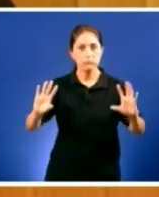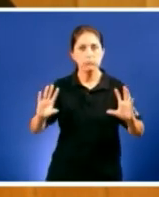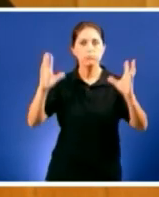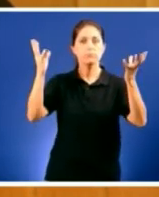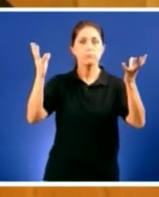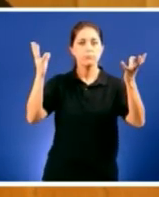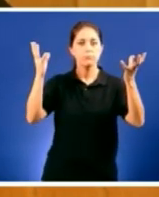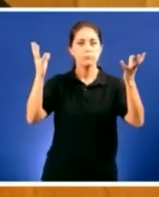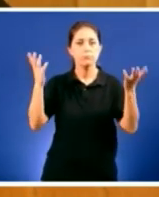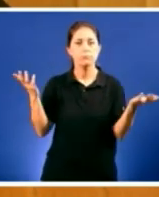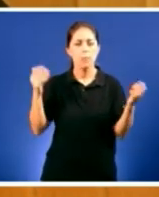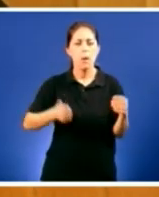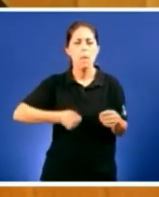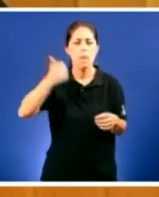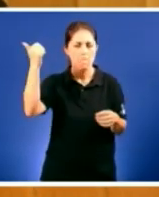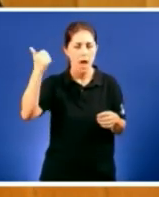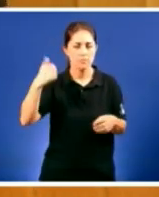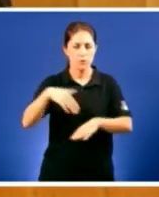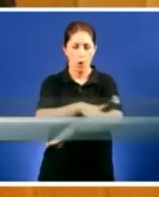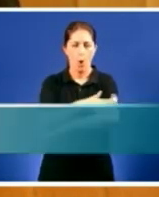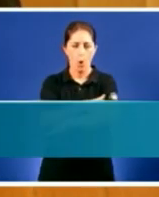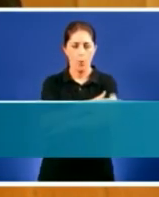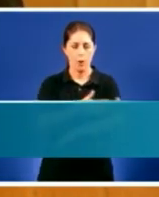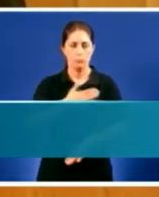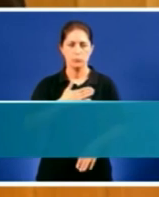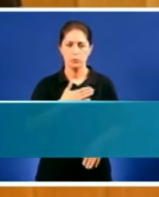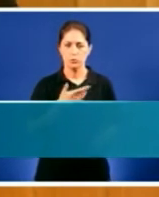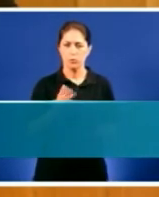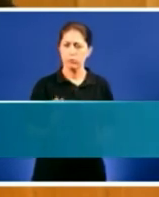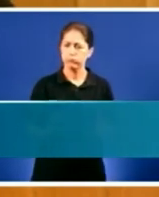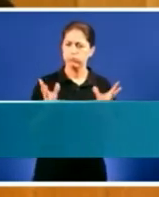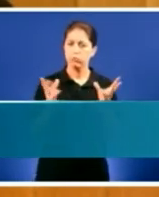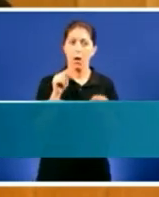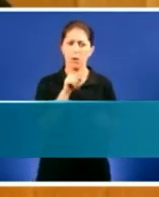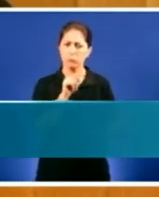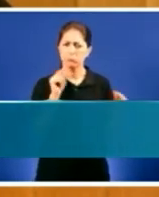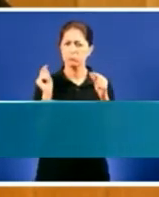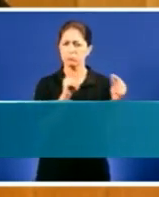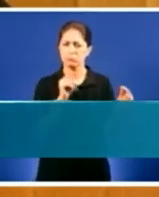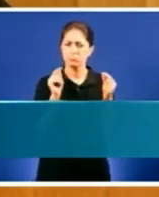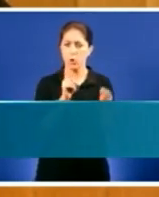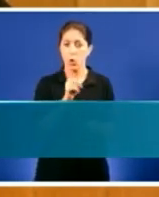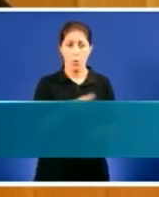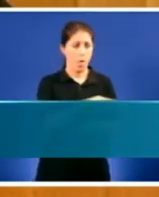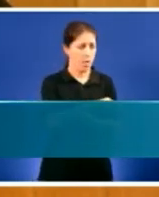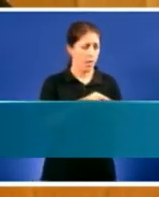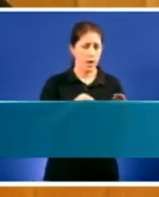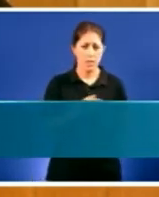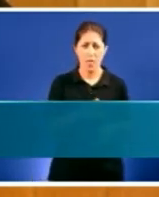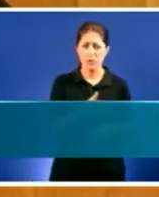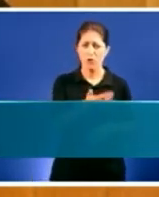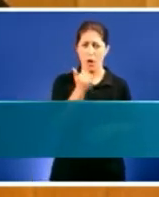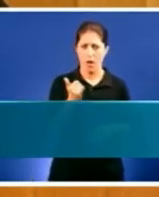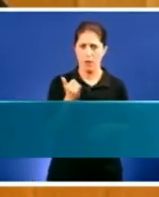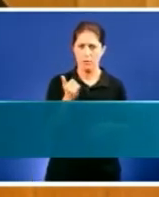todo a súa soberanía. Nisto non caben discusións. Galicia ten dereito, un